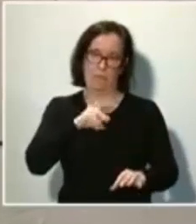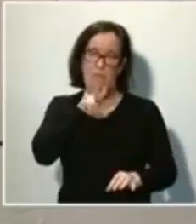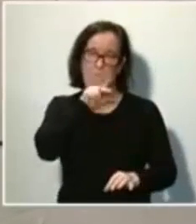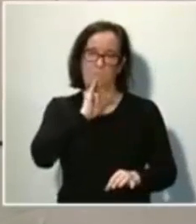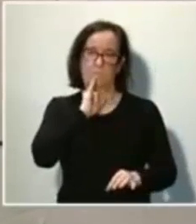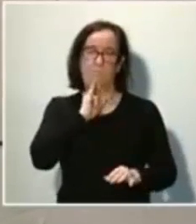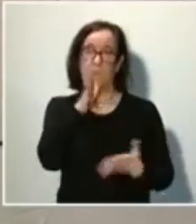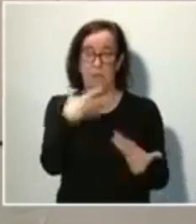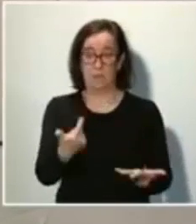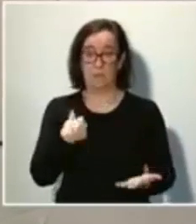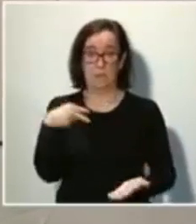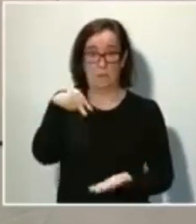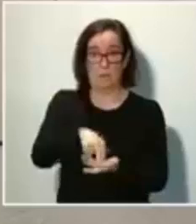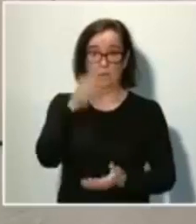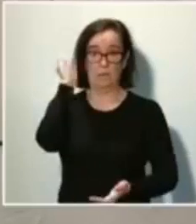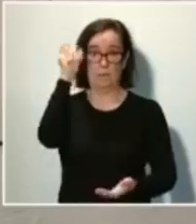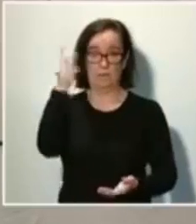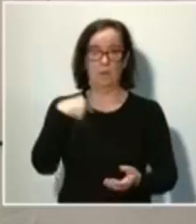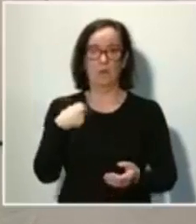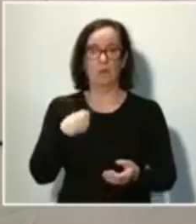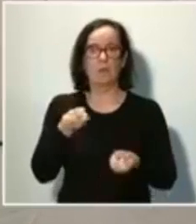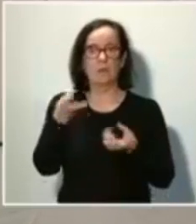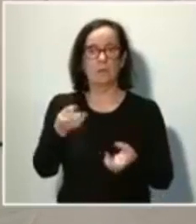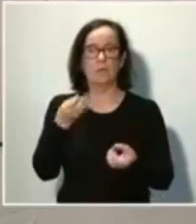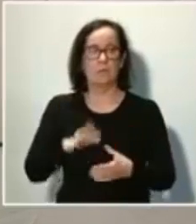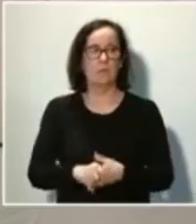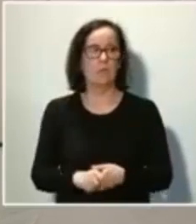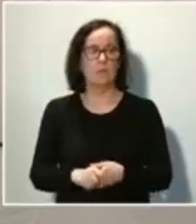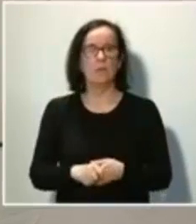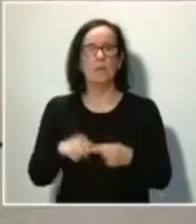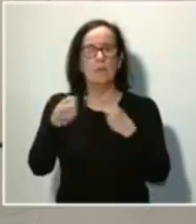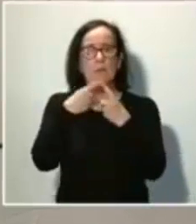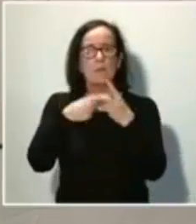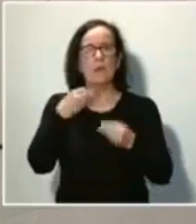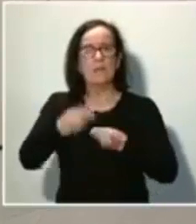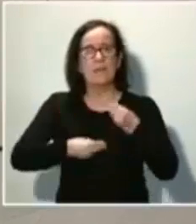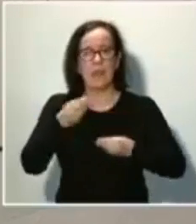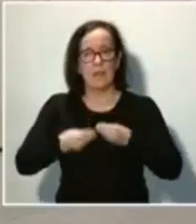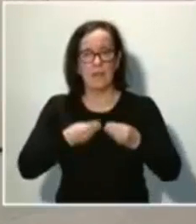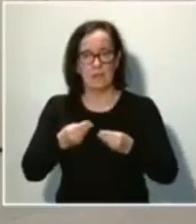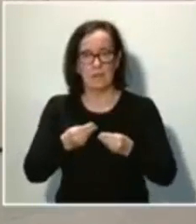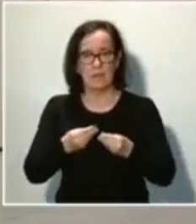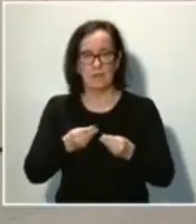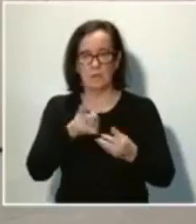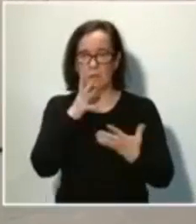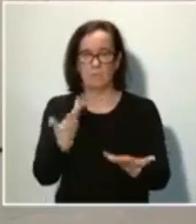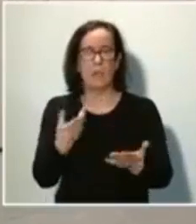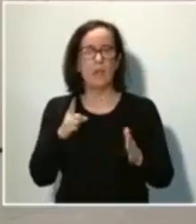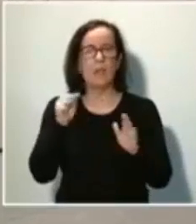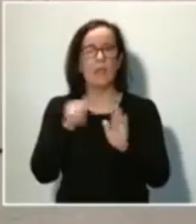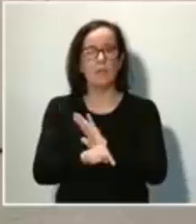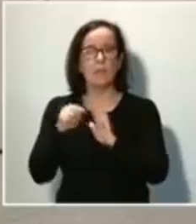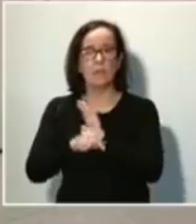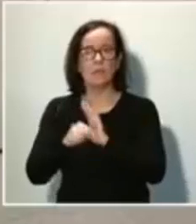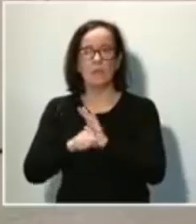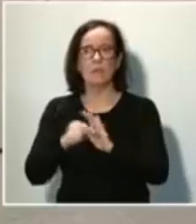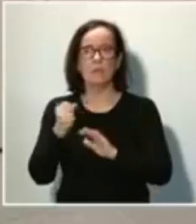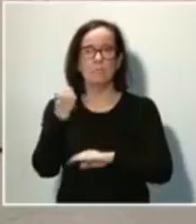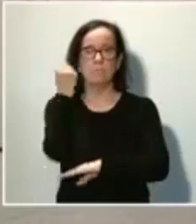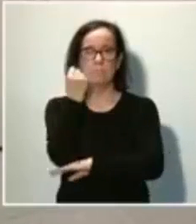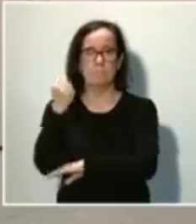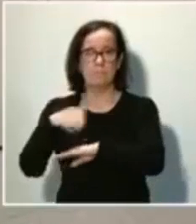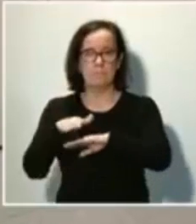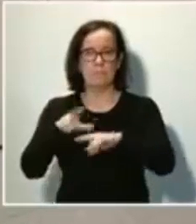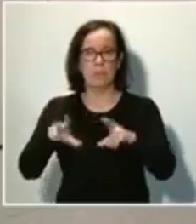en esta comparecencia, dar cuenta de los operativos que estamos llevando a cabo para desarrollar el pilar social del plan de